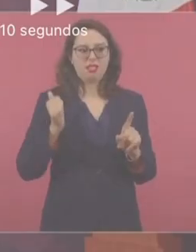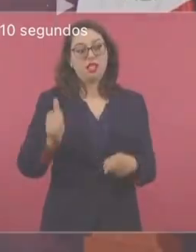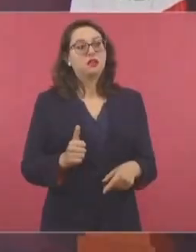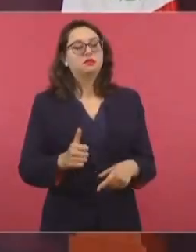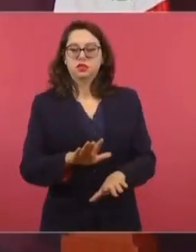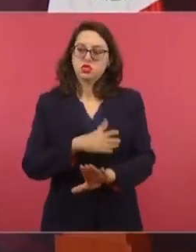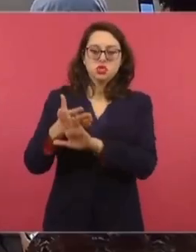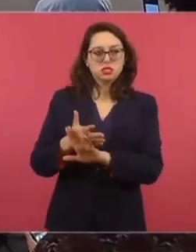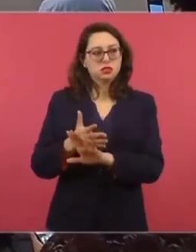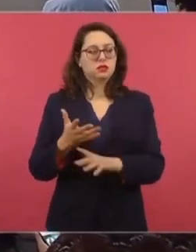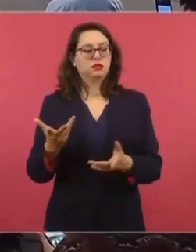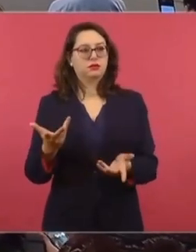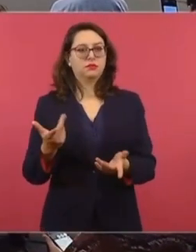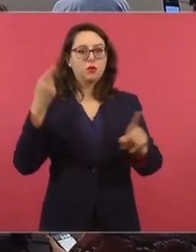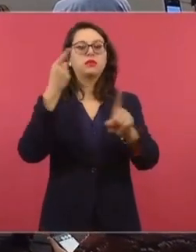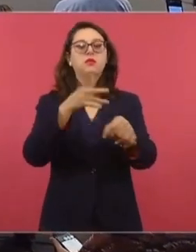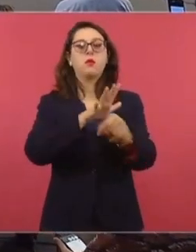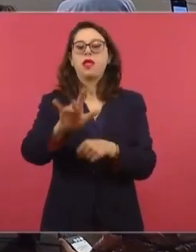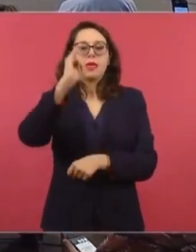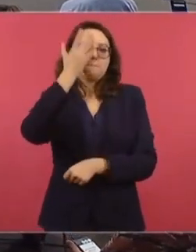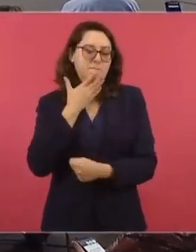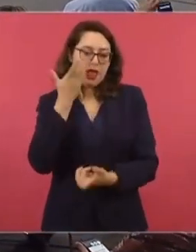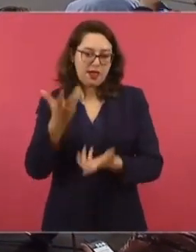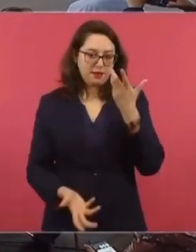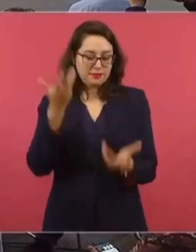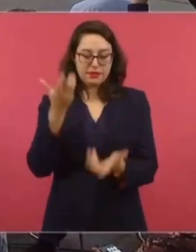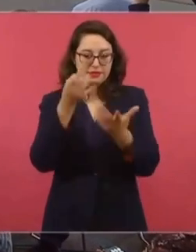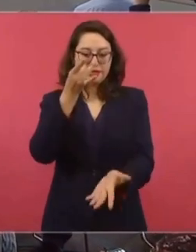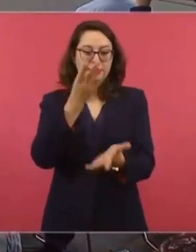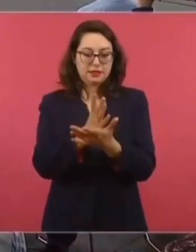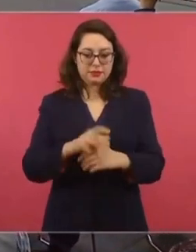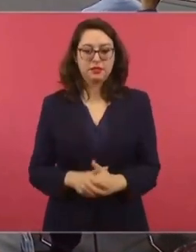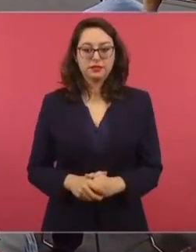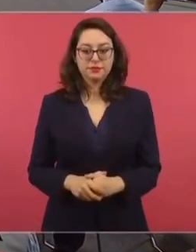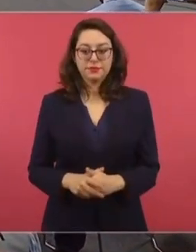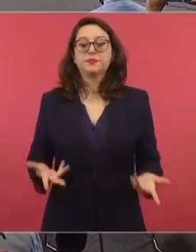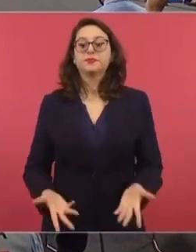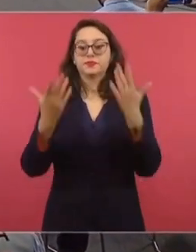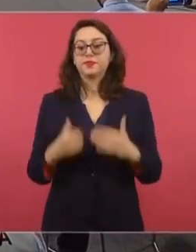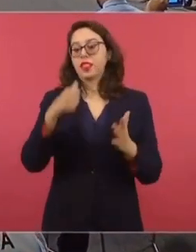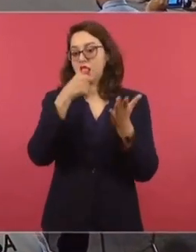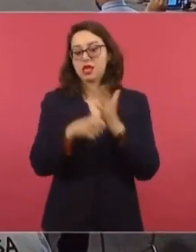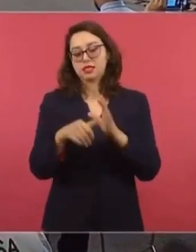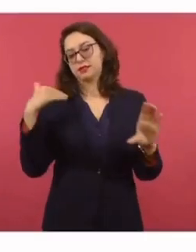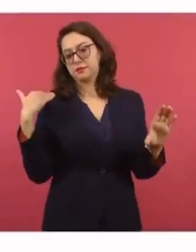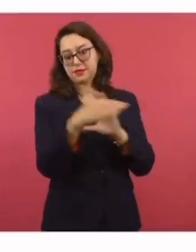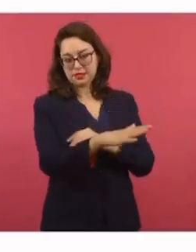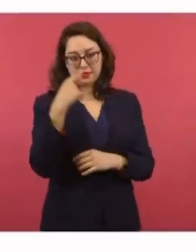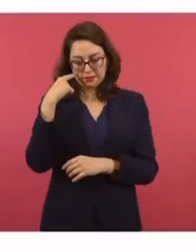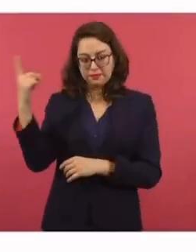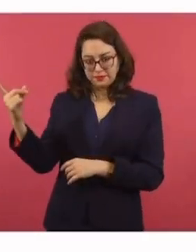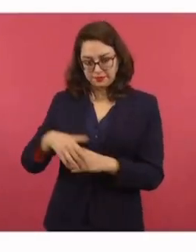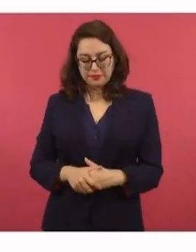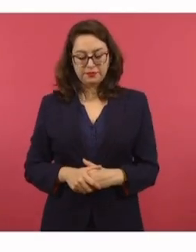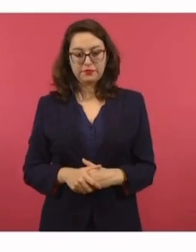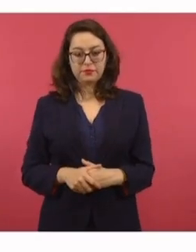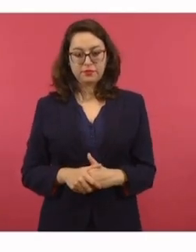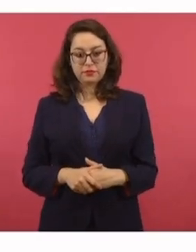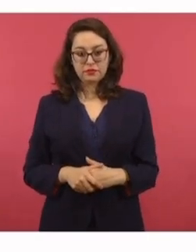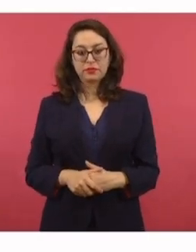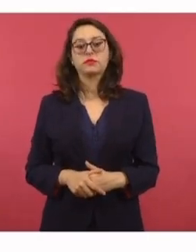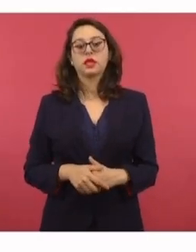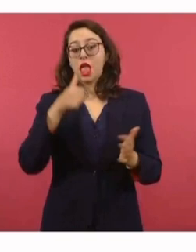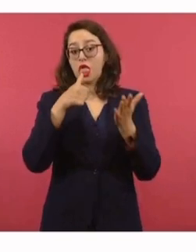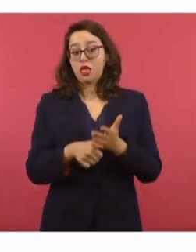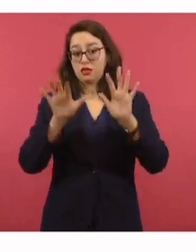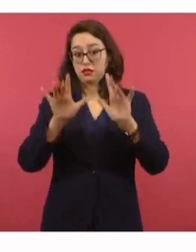defensores. Entonces, esta es la carta que le enví por este medio de expreso que he tomado la decisión de no presentar denuncia alguna